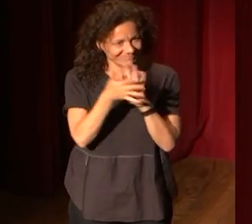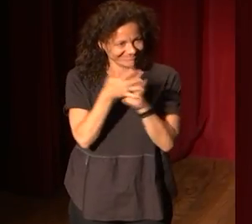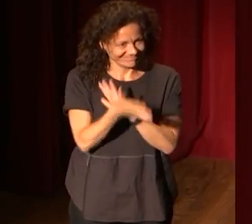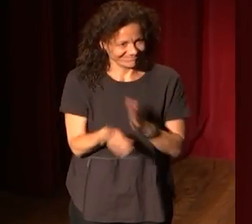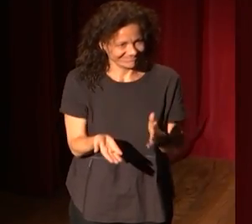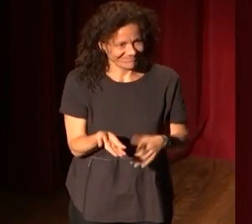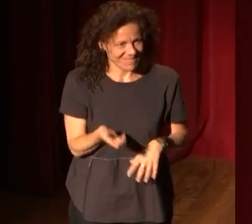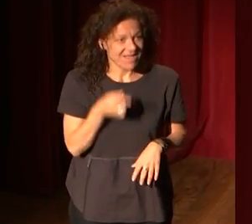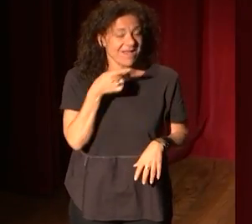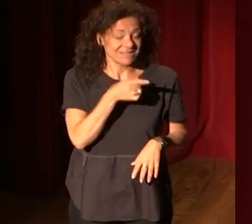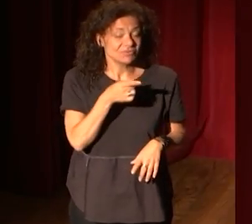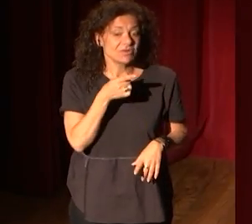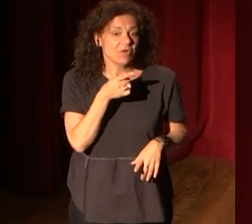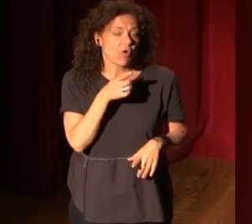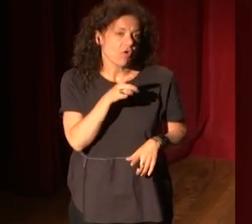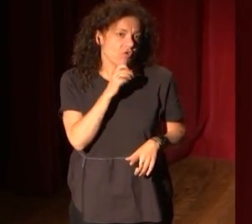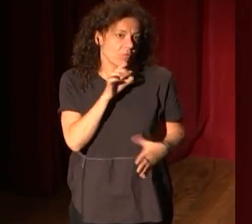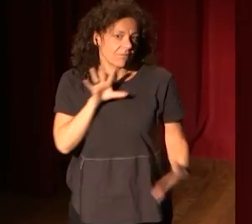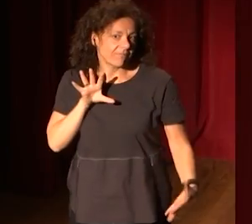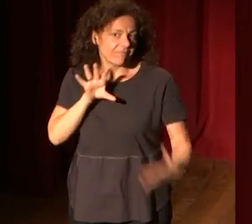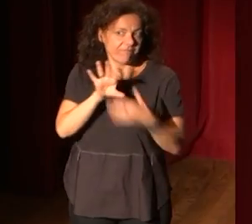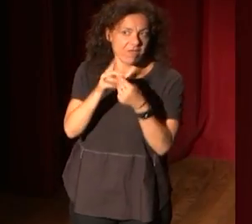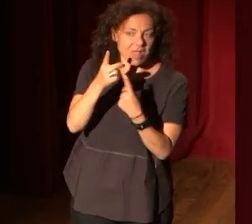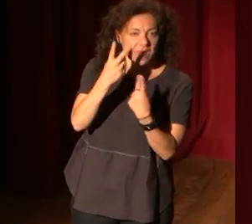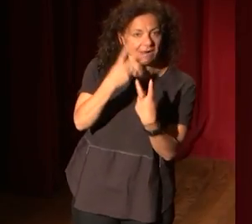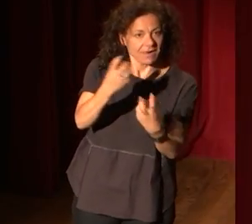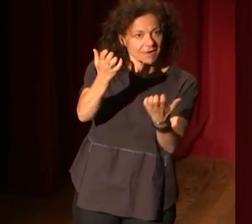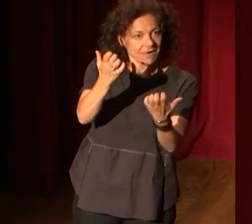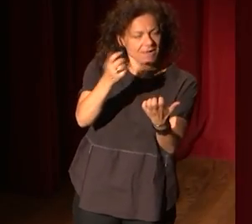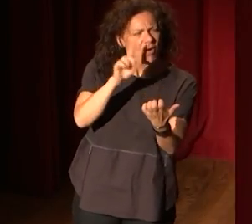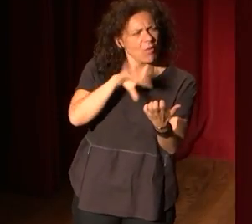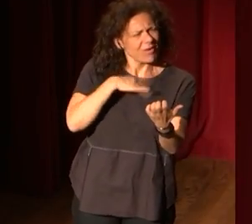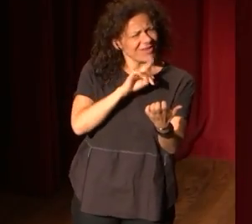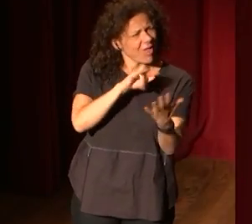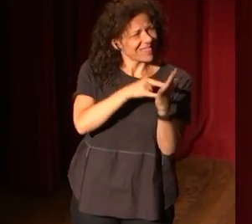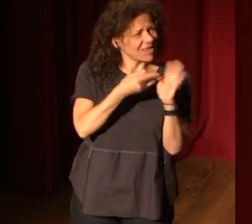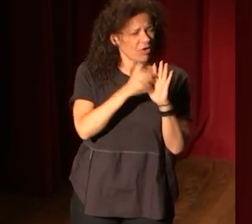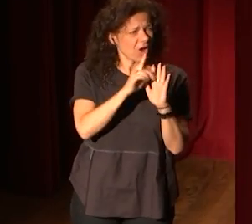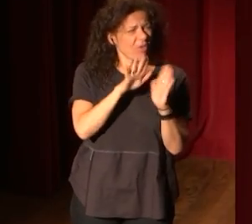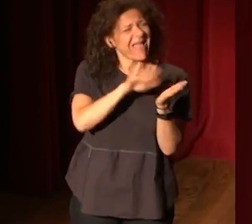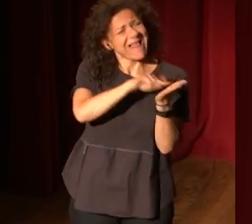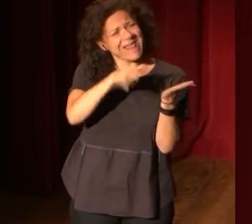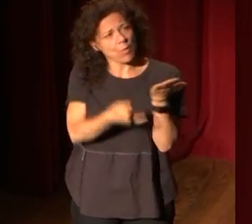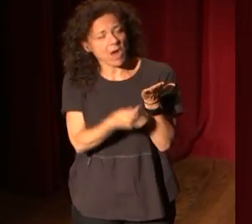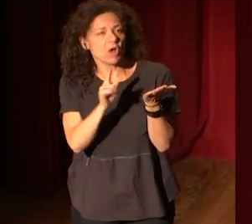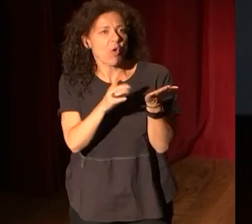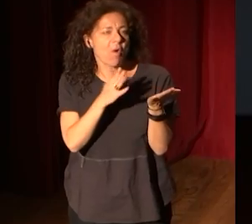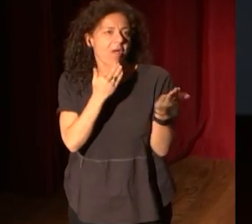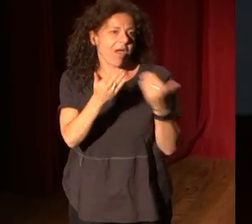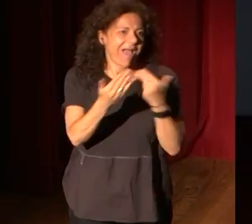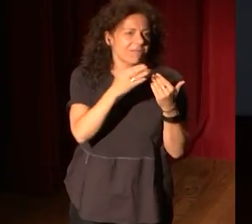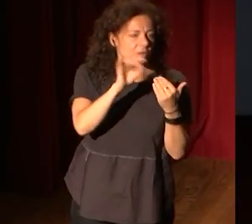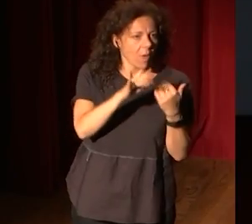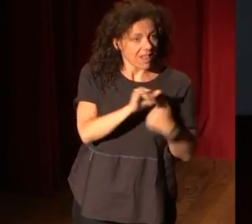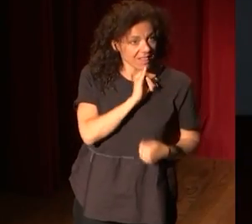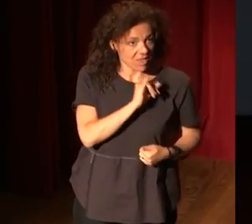Y a lo mejor sí, hay una forma de llegar a un público. A lo mejor no es un tema de tecnología, sino de lenguaje. No de lenguaje hablando como si fuese un